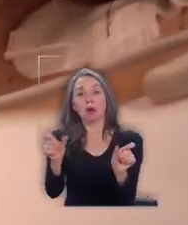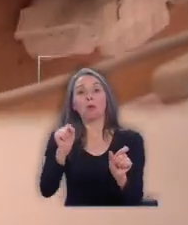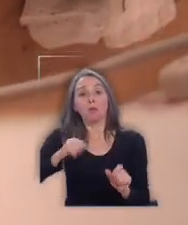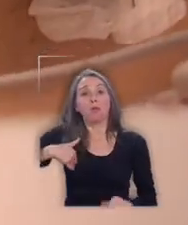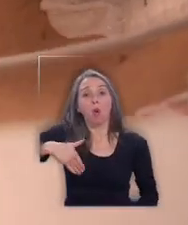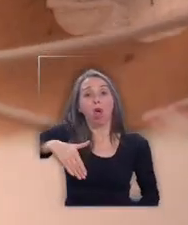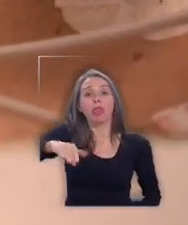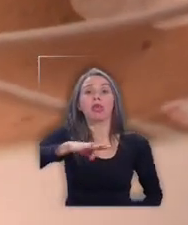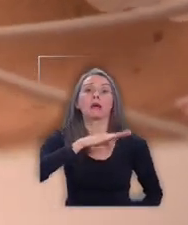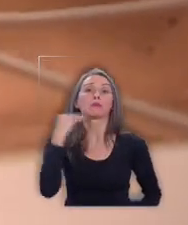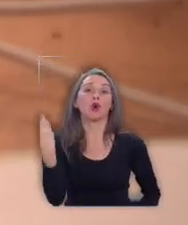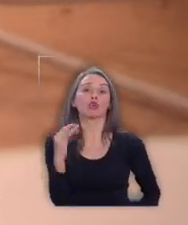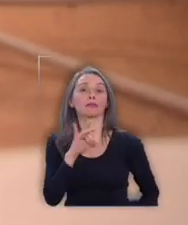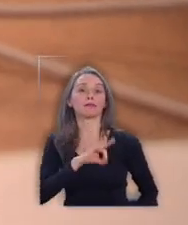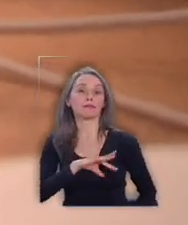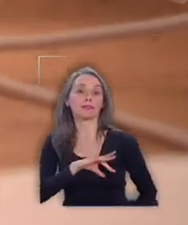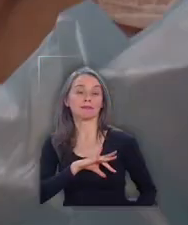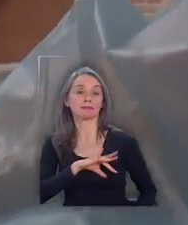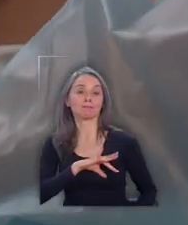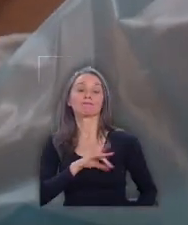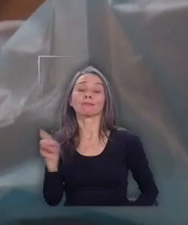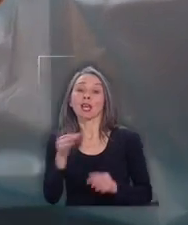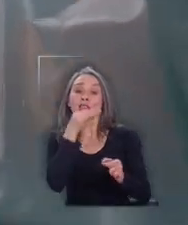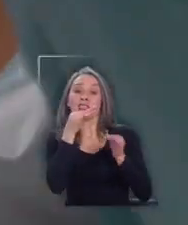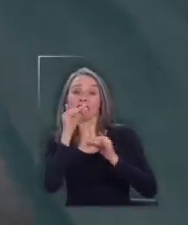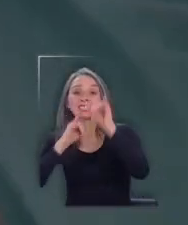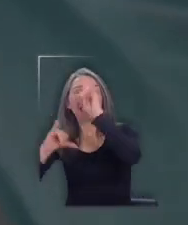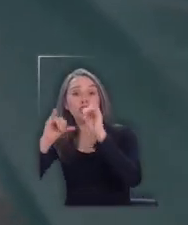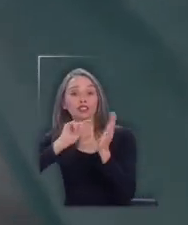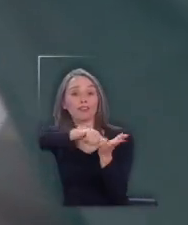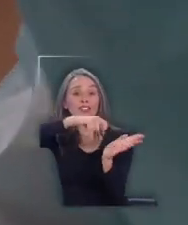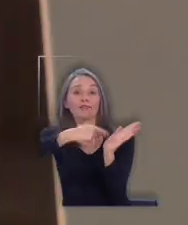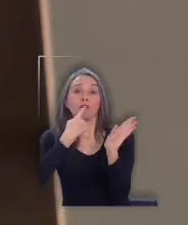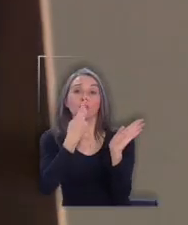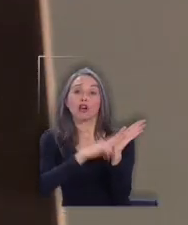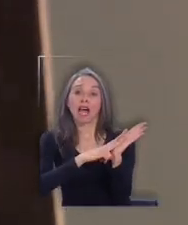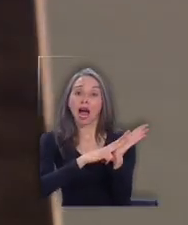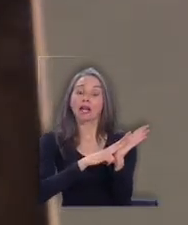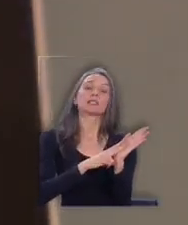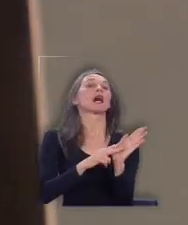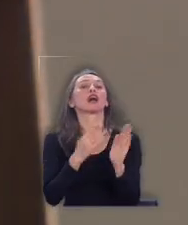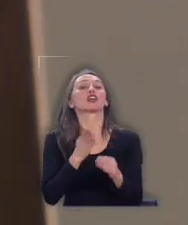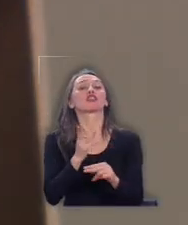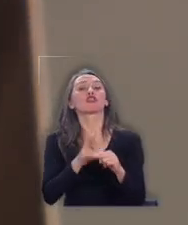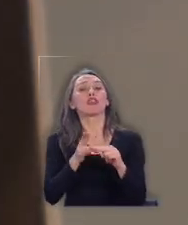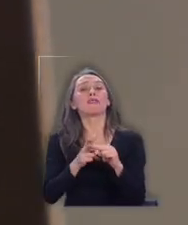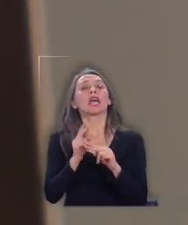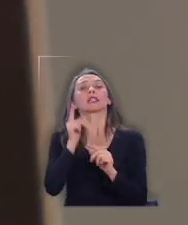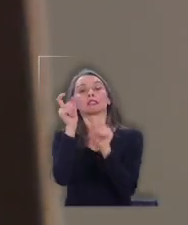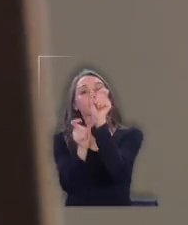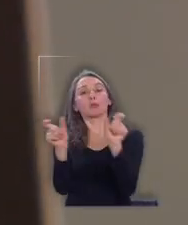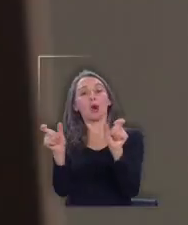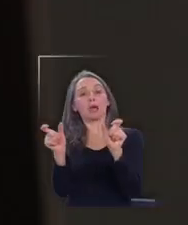perder la vida en nuestro país. A su juicio, creen aún, prima la estrategia de inmunidad de rebaño.